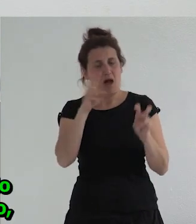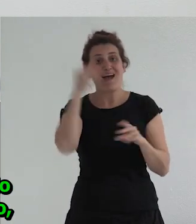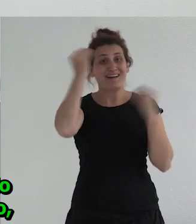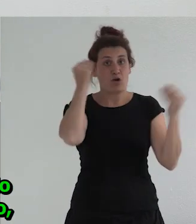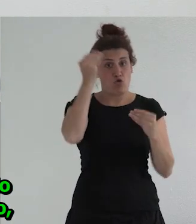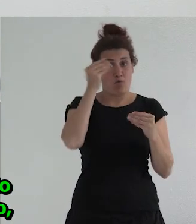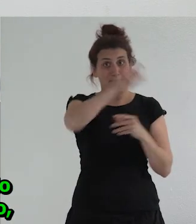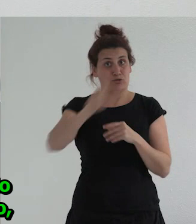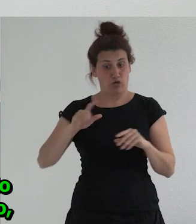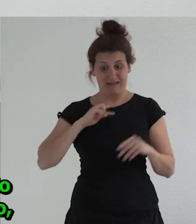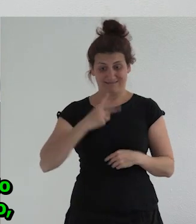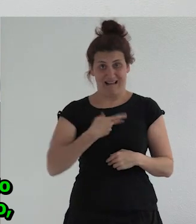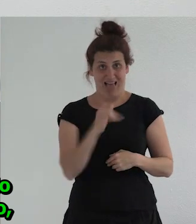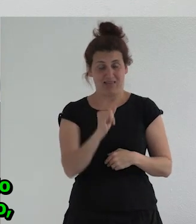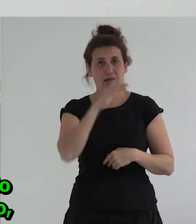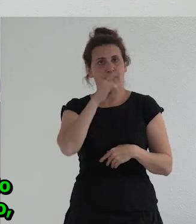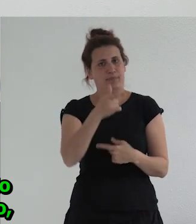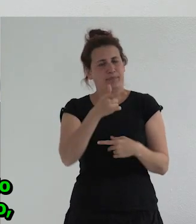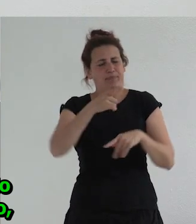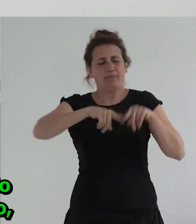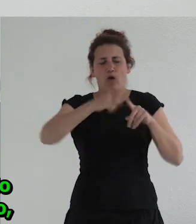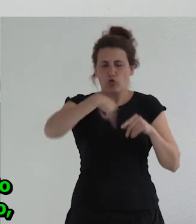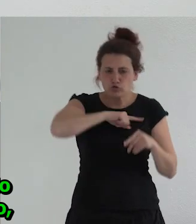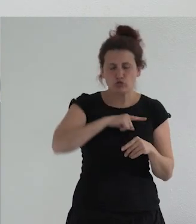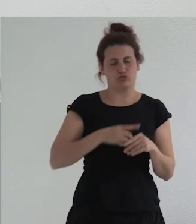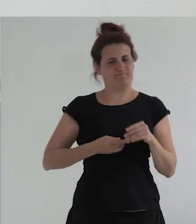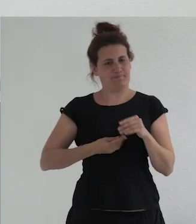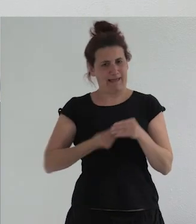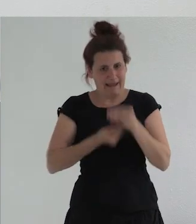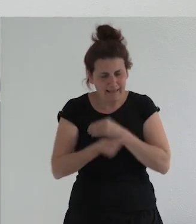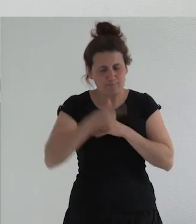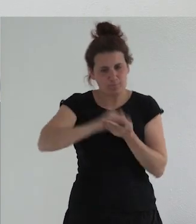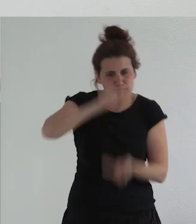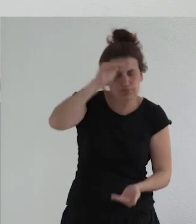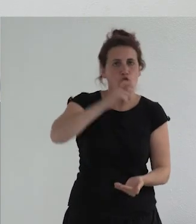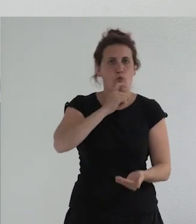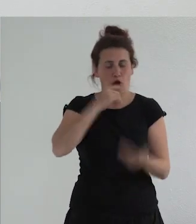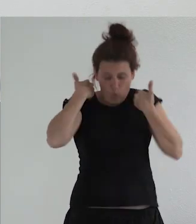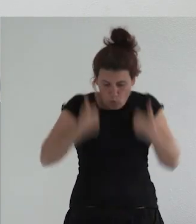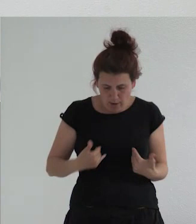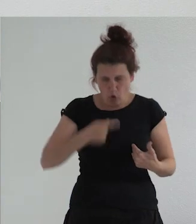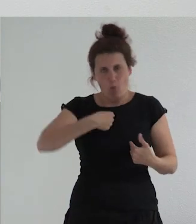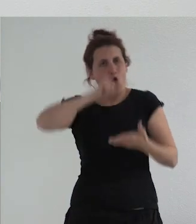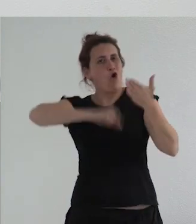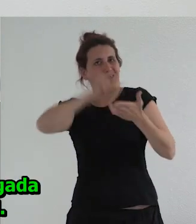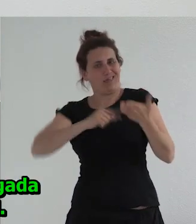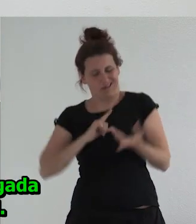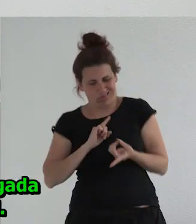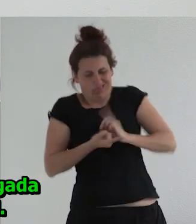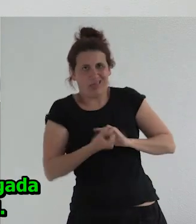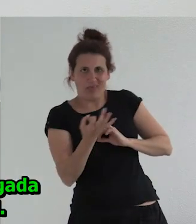población trans debido a los referentes que hemos tenido debido a la cultura en que hemos crecido que establece a cada cuerpo una corrección del género o no